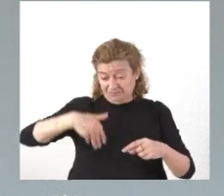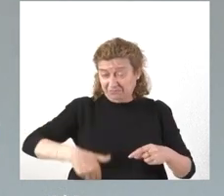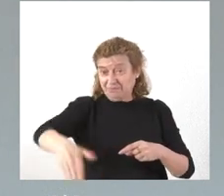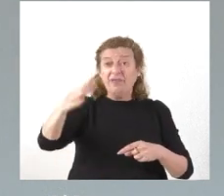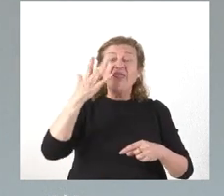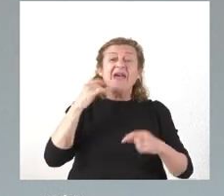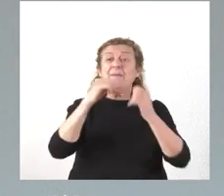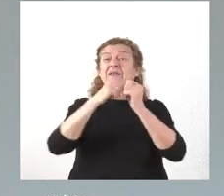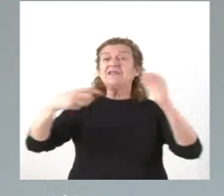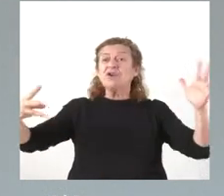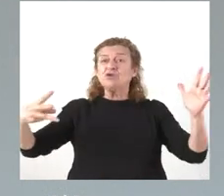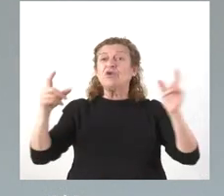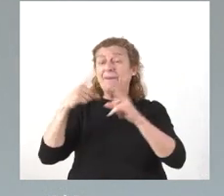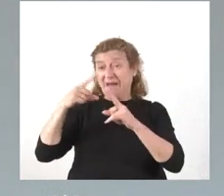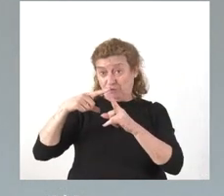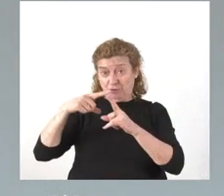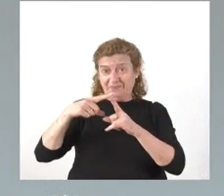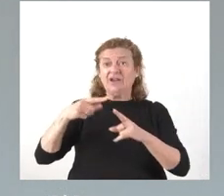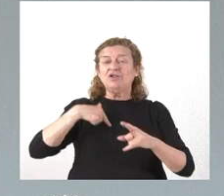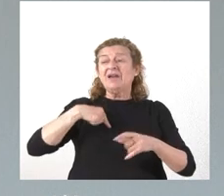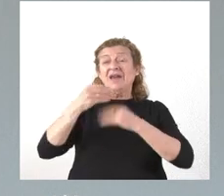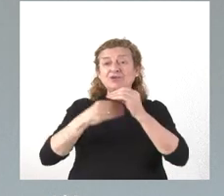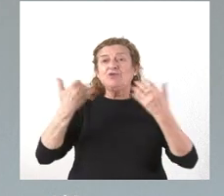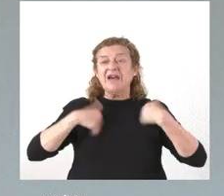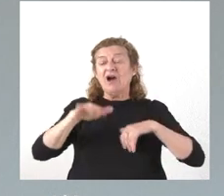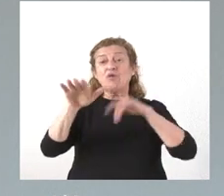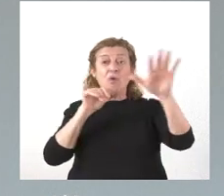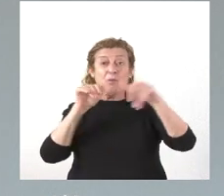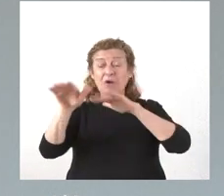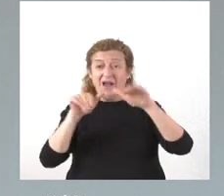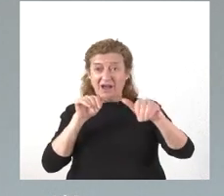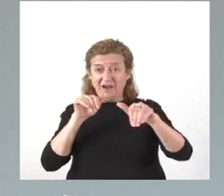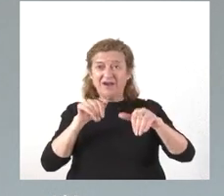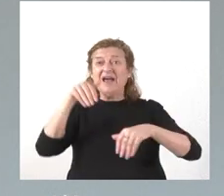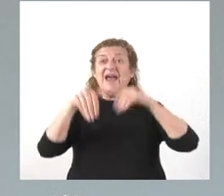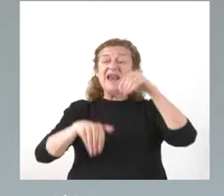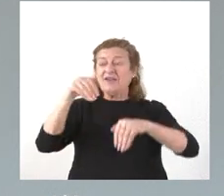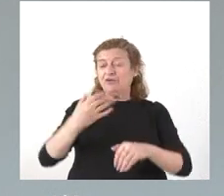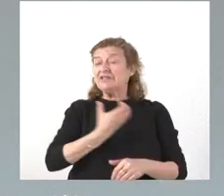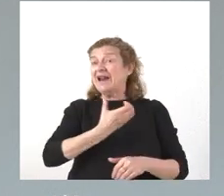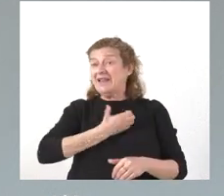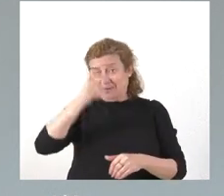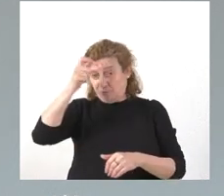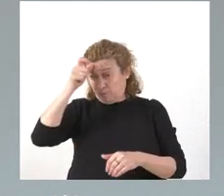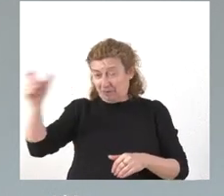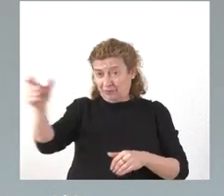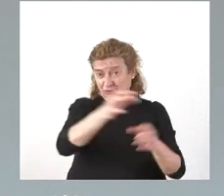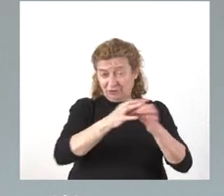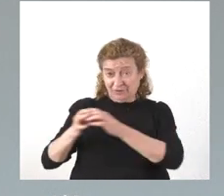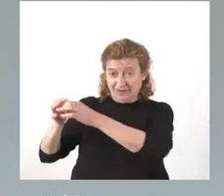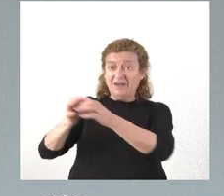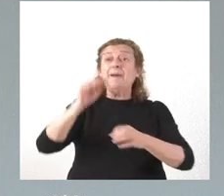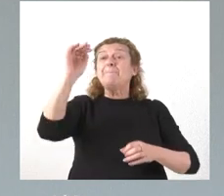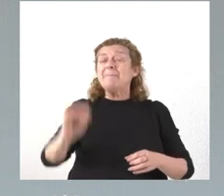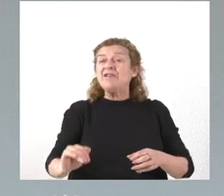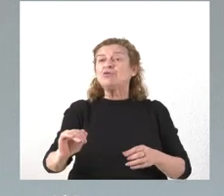28 de mayo. Hemos procedido a convocar las elecciones a alcaldes pedáneos de las entidades locales